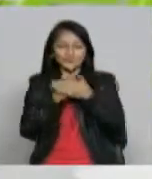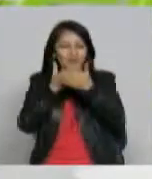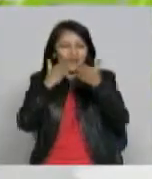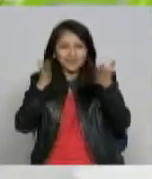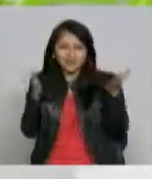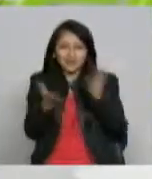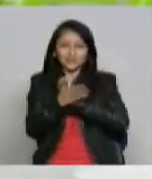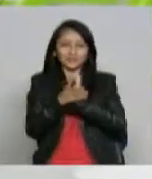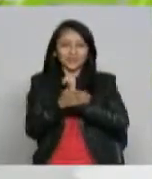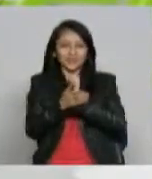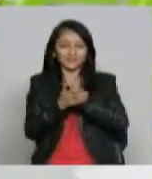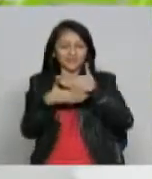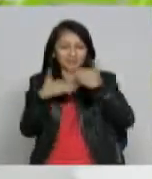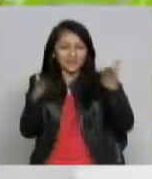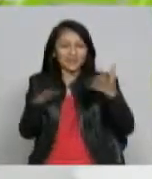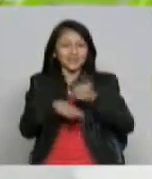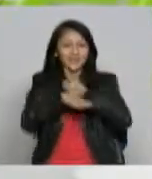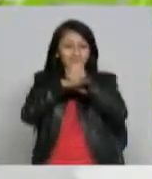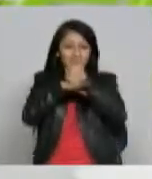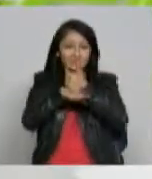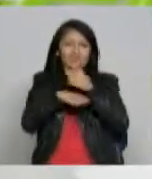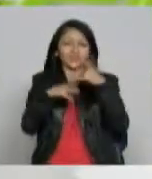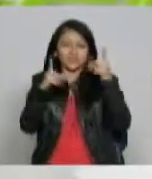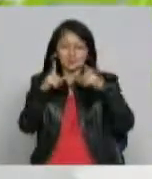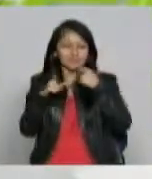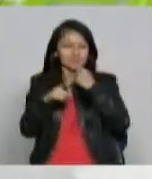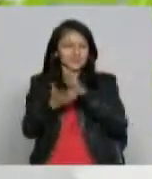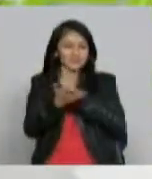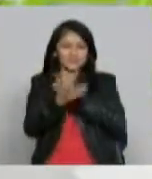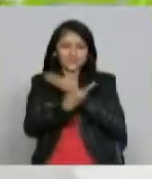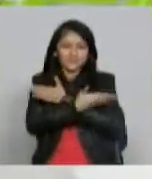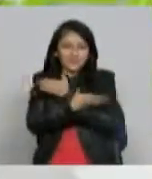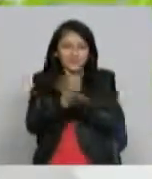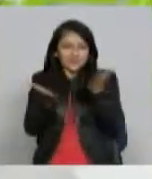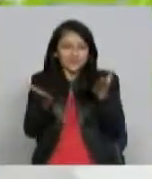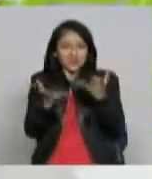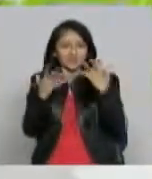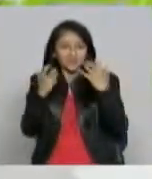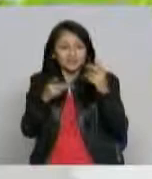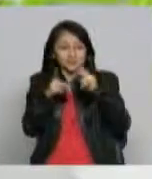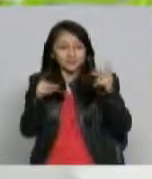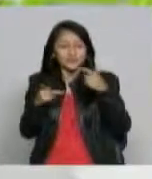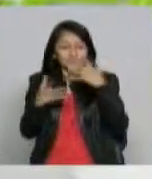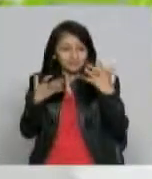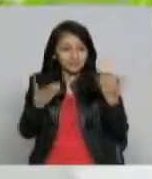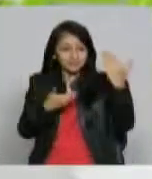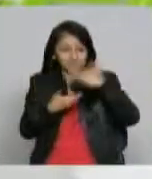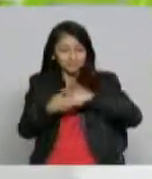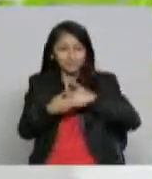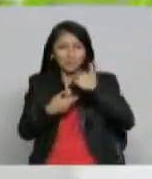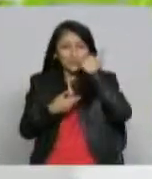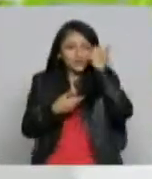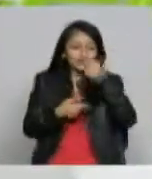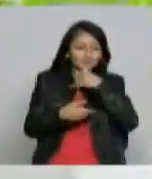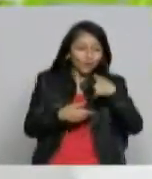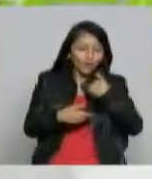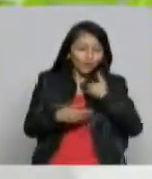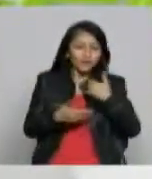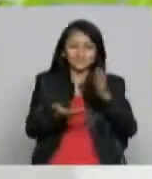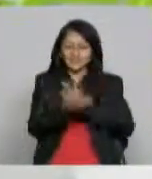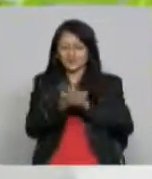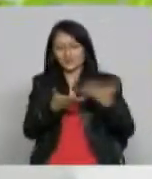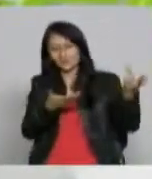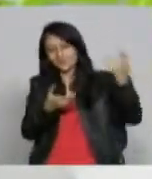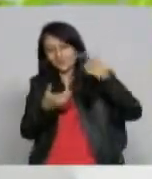mismo para la gente de Neiva entonces es un canal donde queremos dar la oportunidad a los periodistas no solamente jóvenes sino veteranos de la región a que